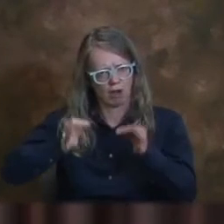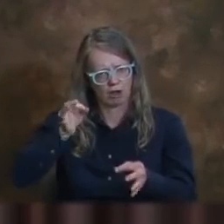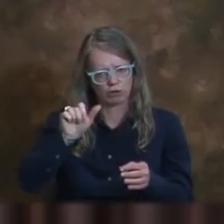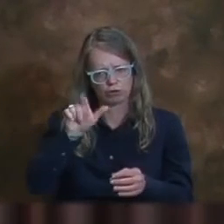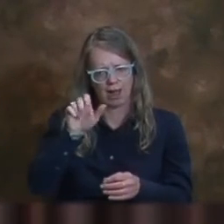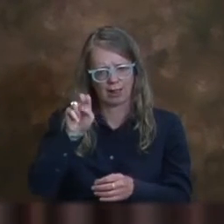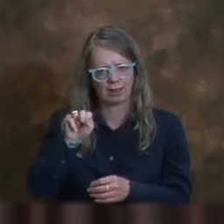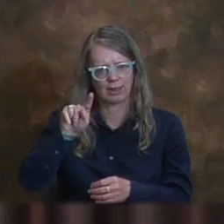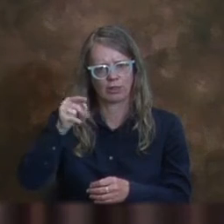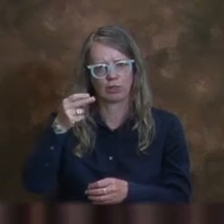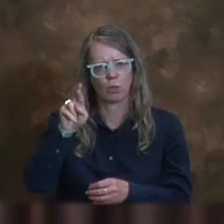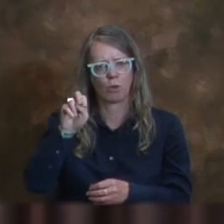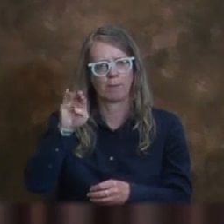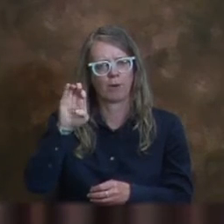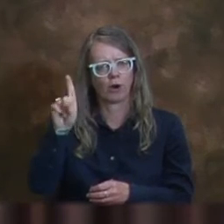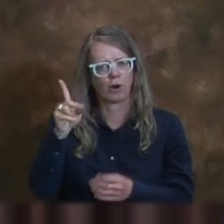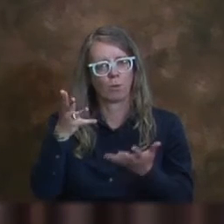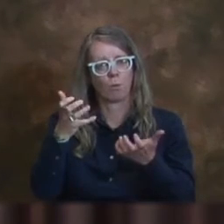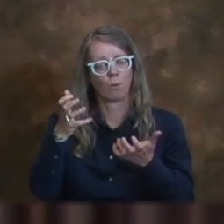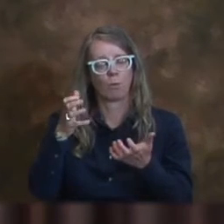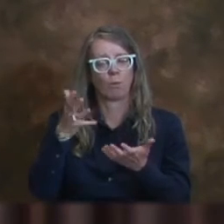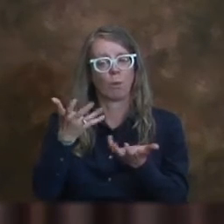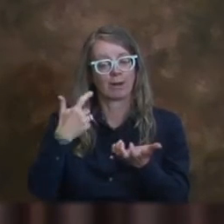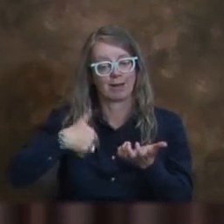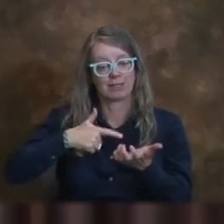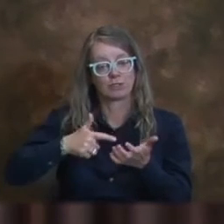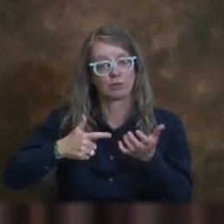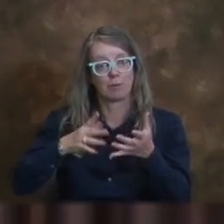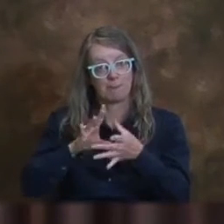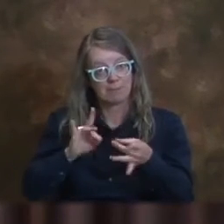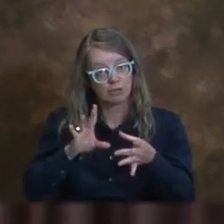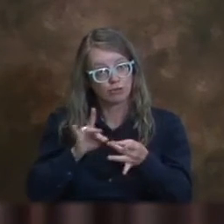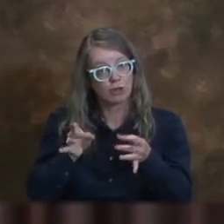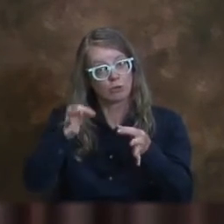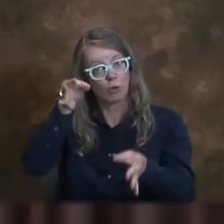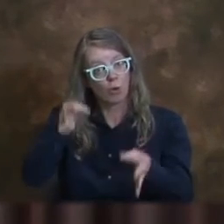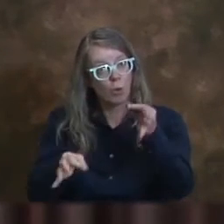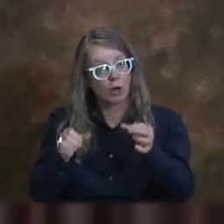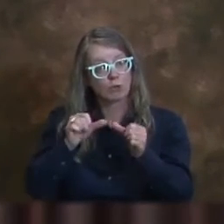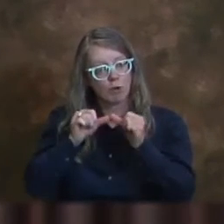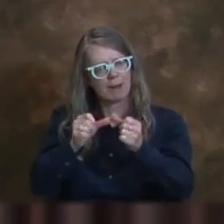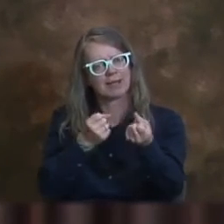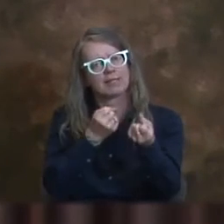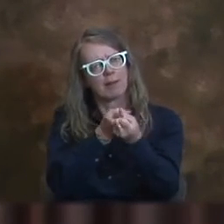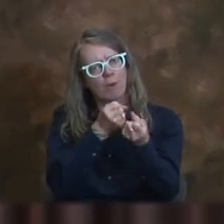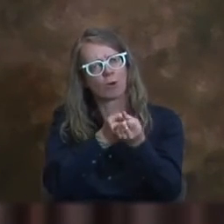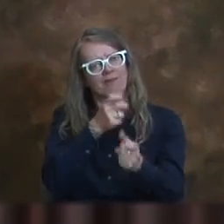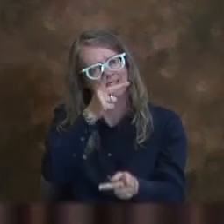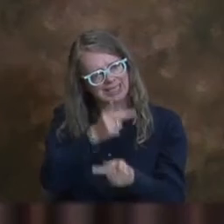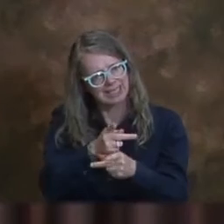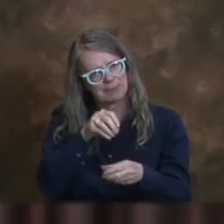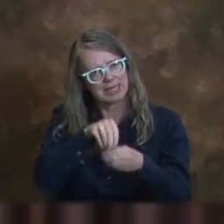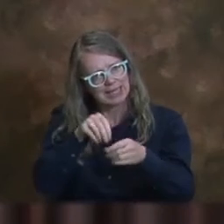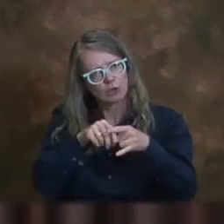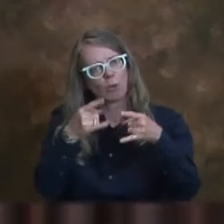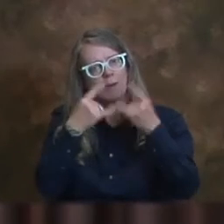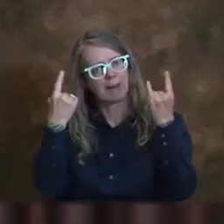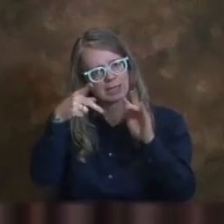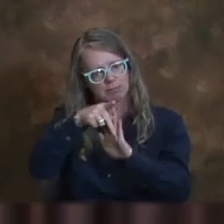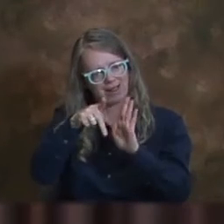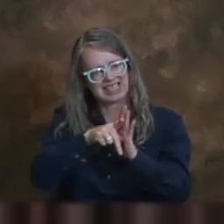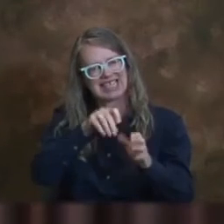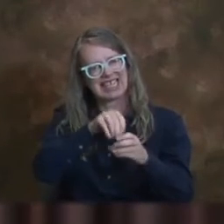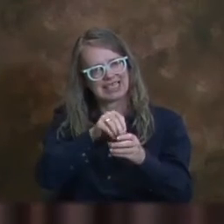mencionáramos que las cortes apoyan tener cubrebocas adentro para las cortes. Sienten que es muy